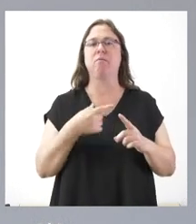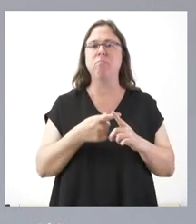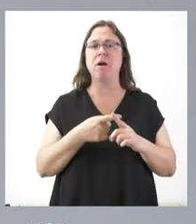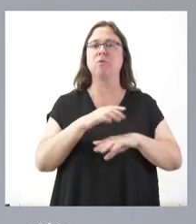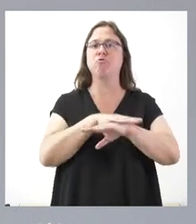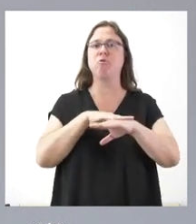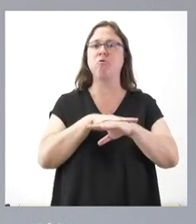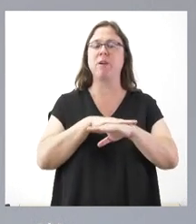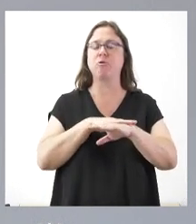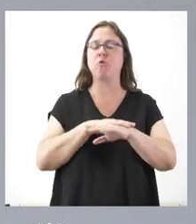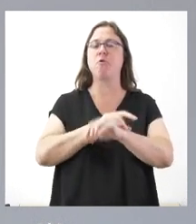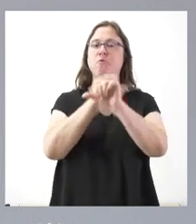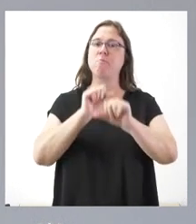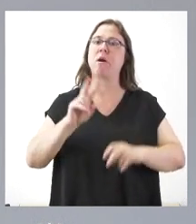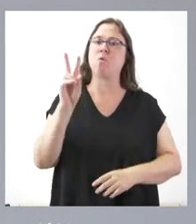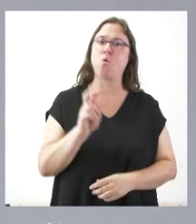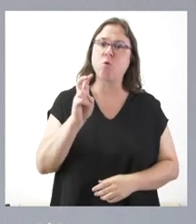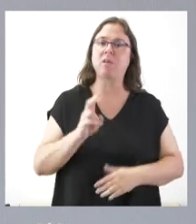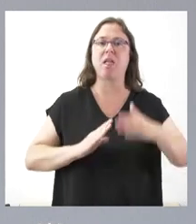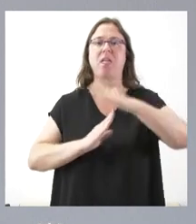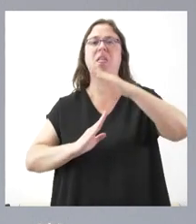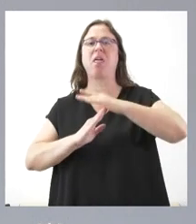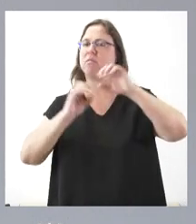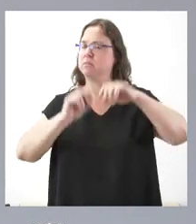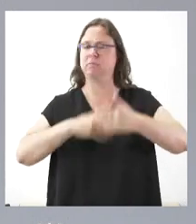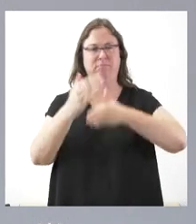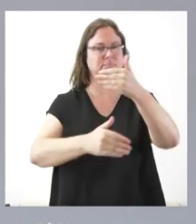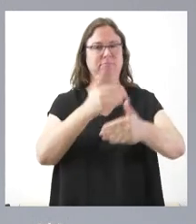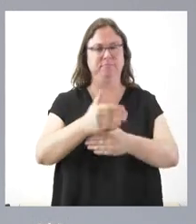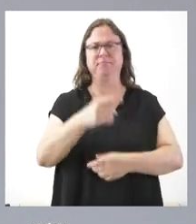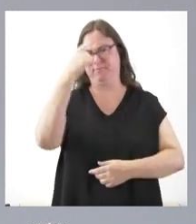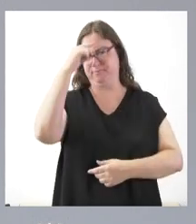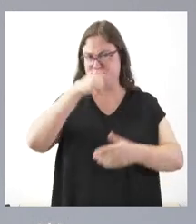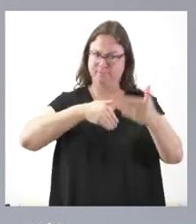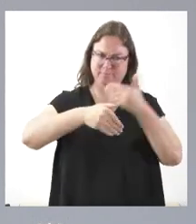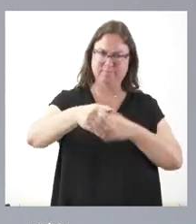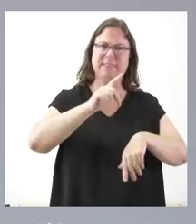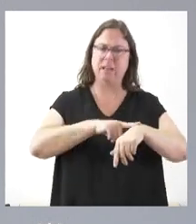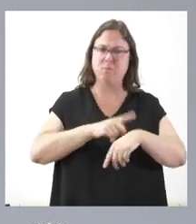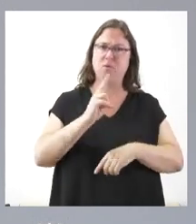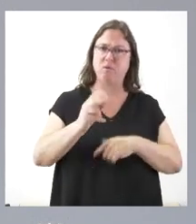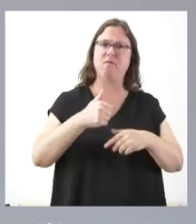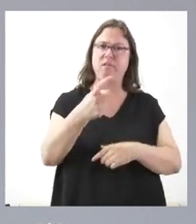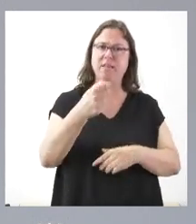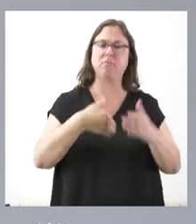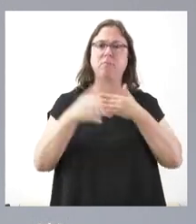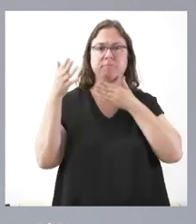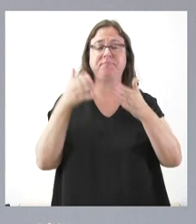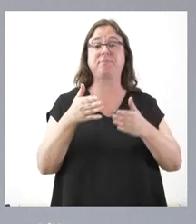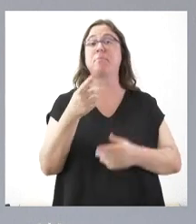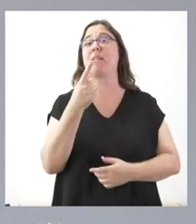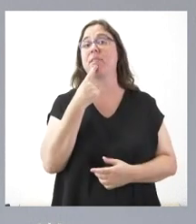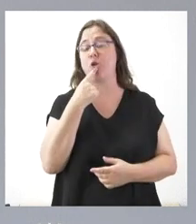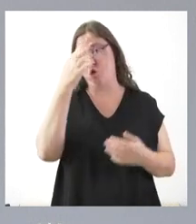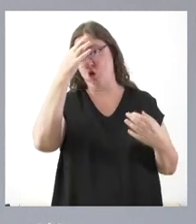de forma útil y lo haga sin interrupciones y, por tanto, siendo conscientes de que queda todavía mucho tiempo por delante y hay que hacerlo. Pero igual que le digo que,